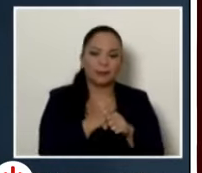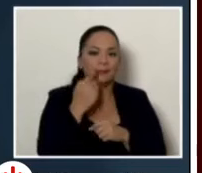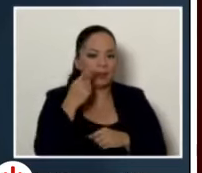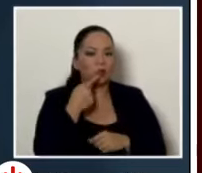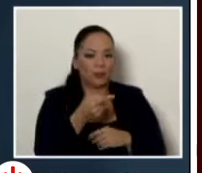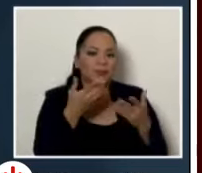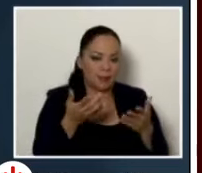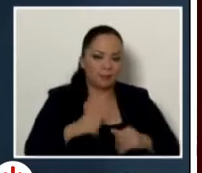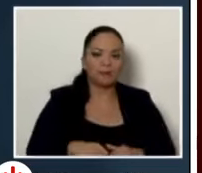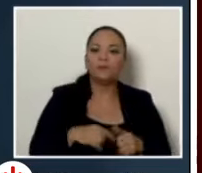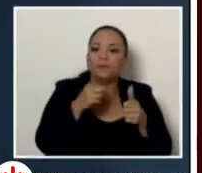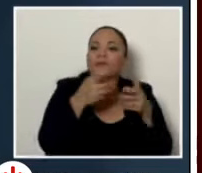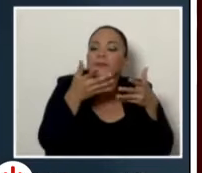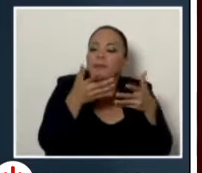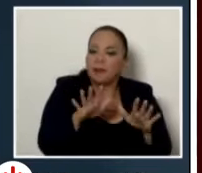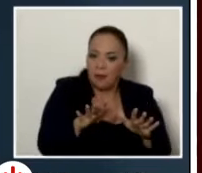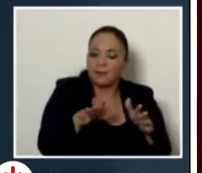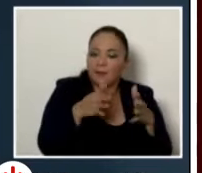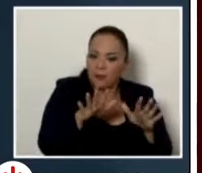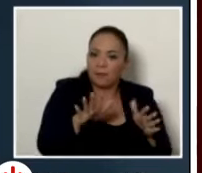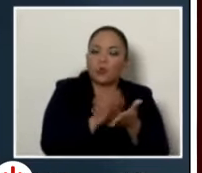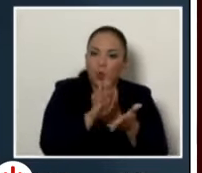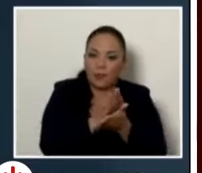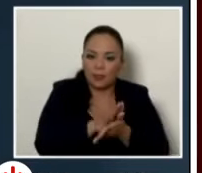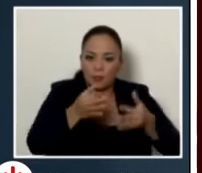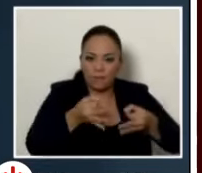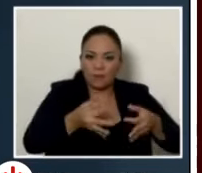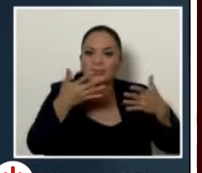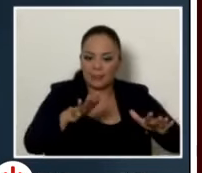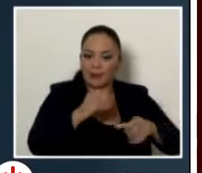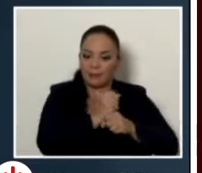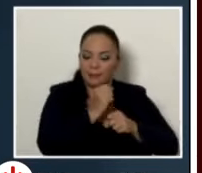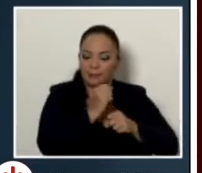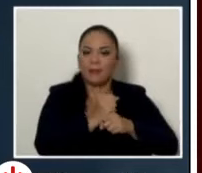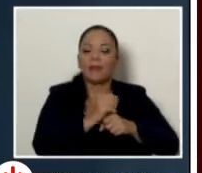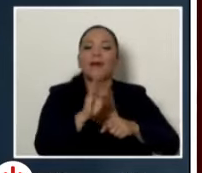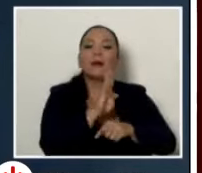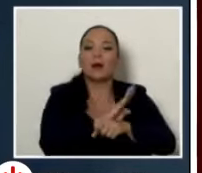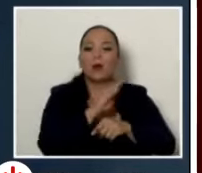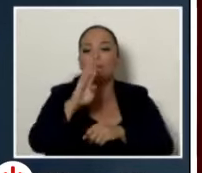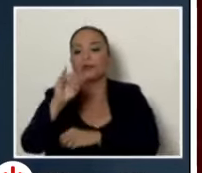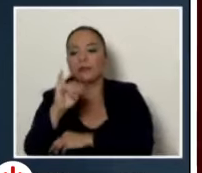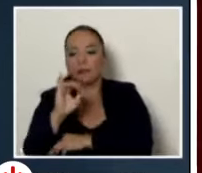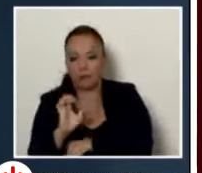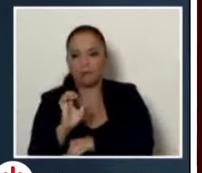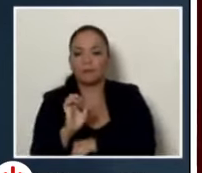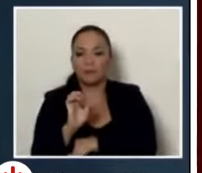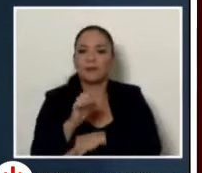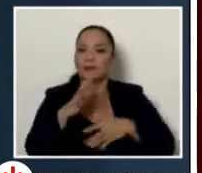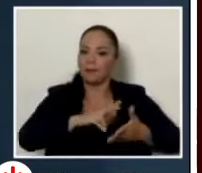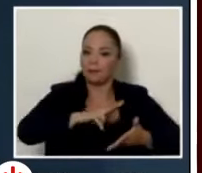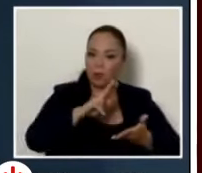ya se está gestionando toda la documentación oficial para que el Banco Interamericano de desarrollo haga la